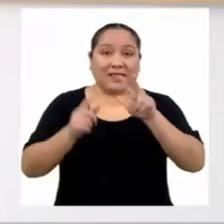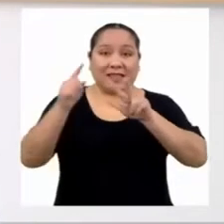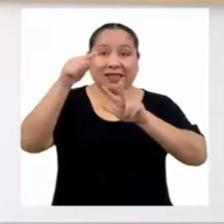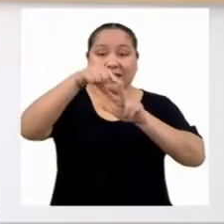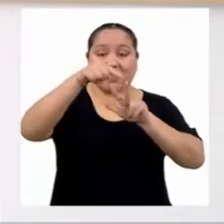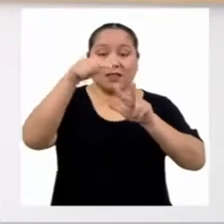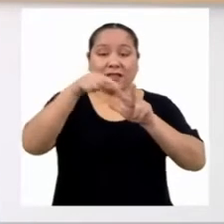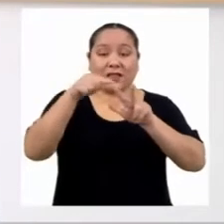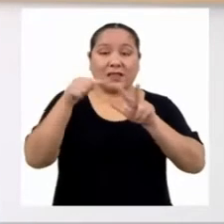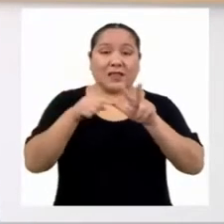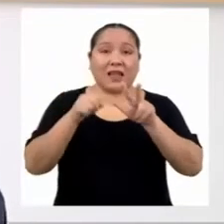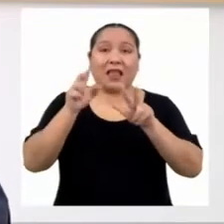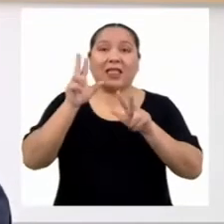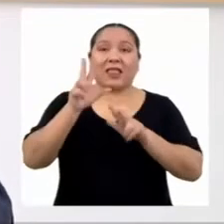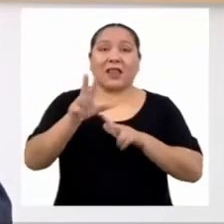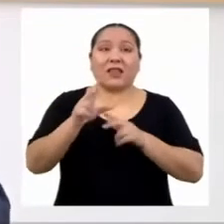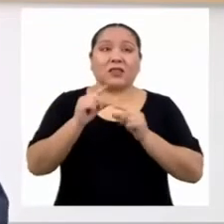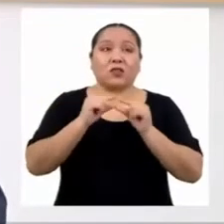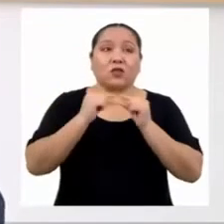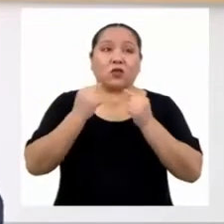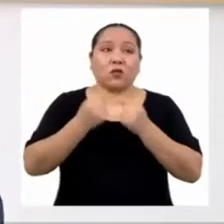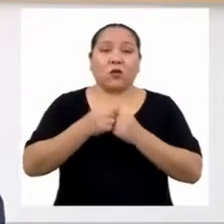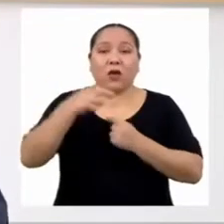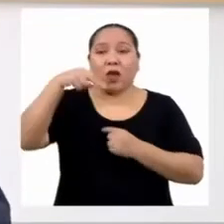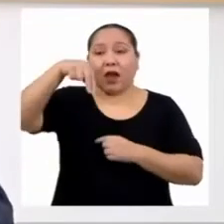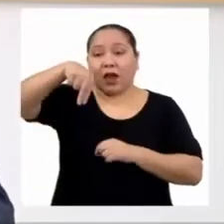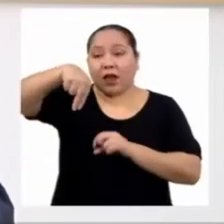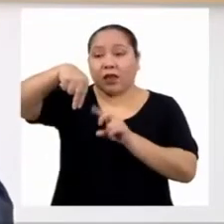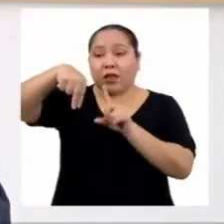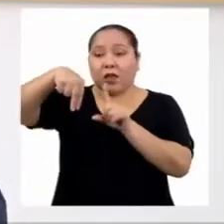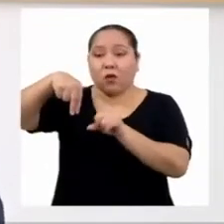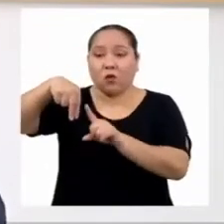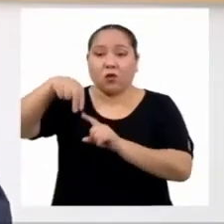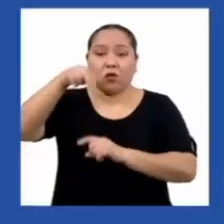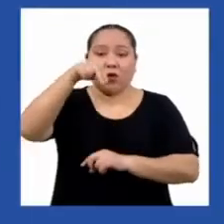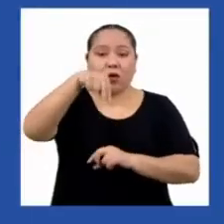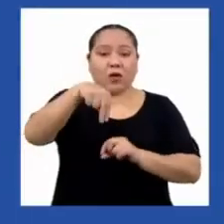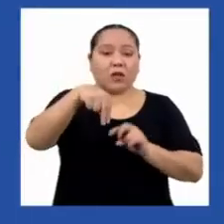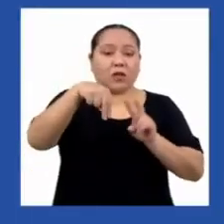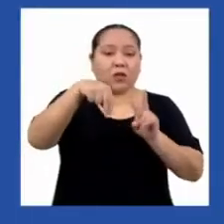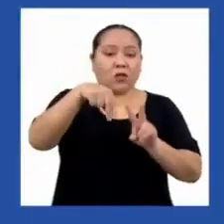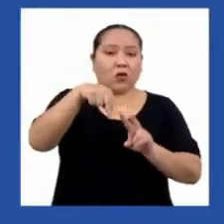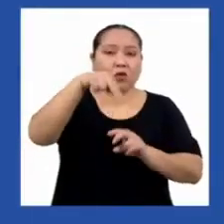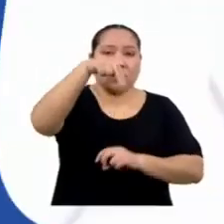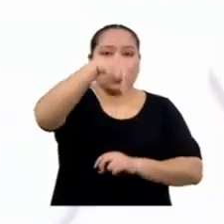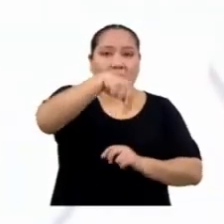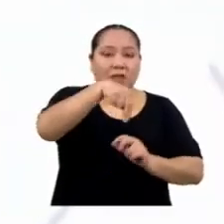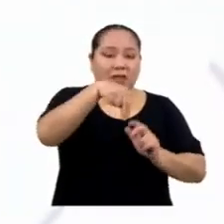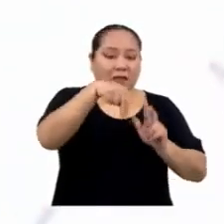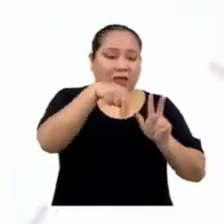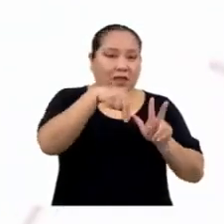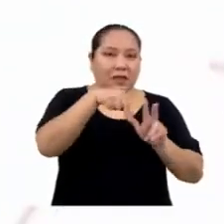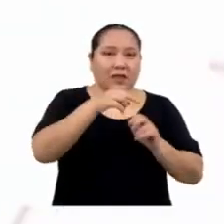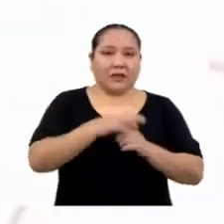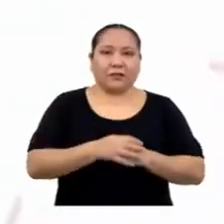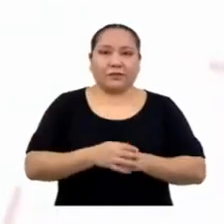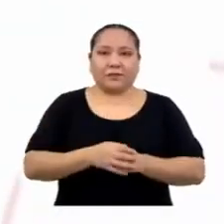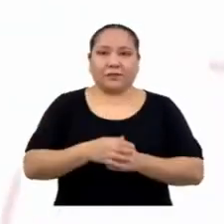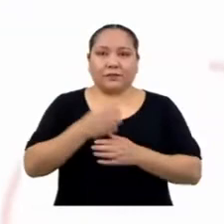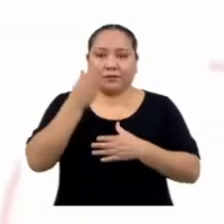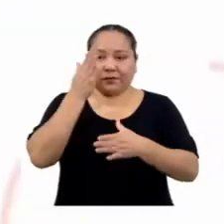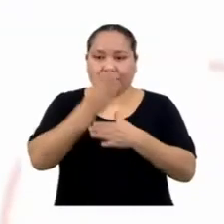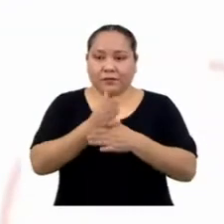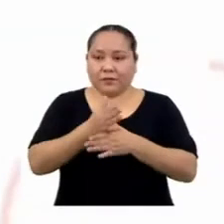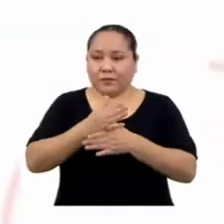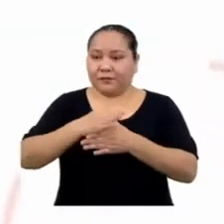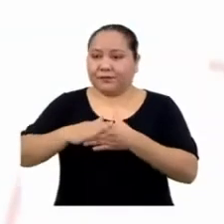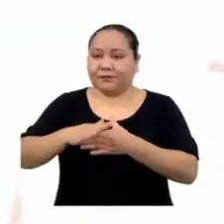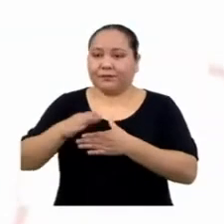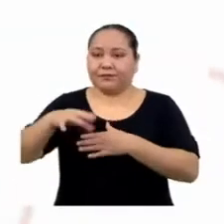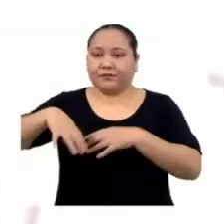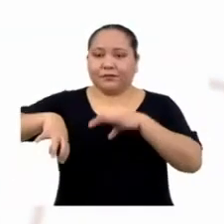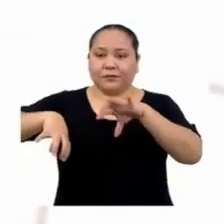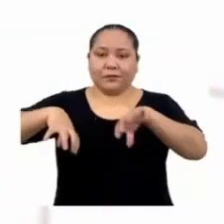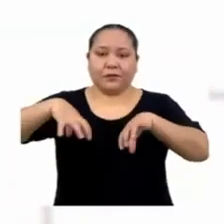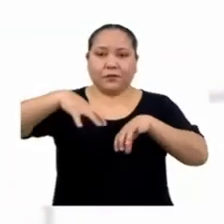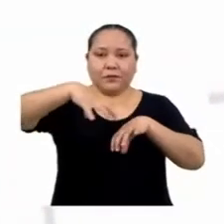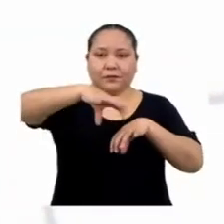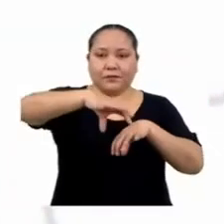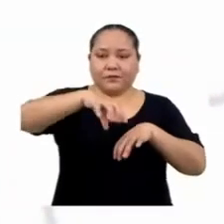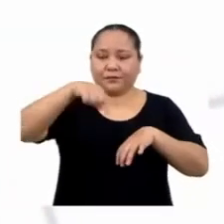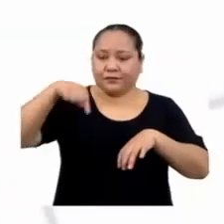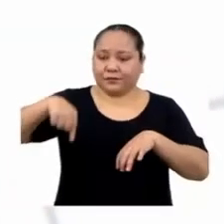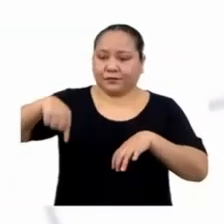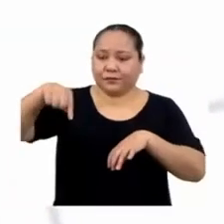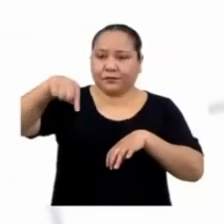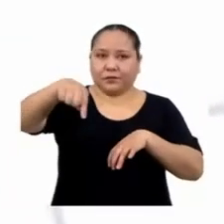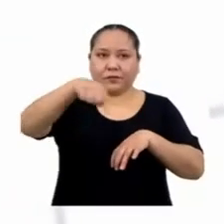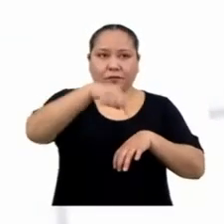para aplicar. N sub 1, N sub 2 y N sub 3. Los dividiremos en tres, cuya población en cada